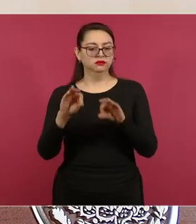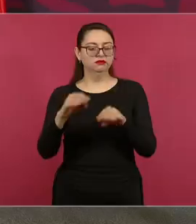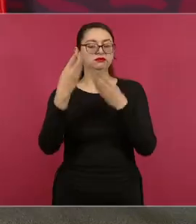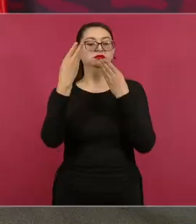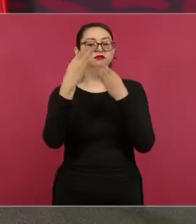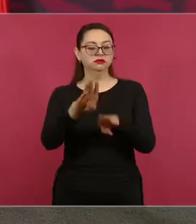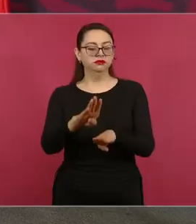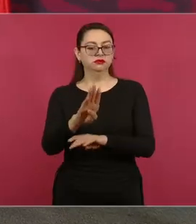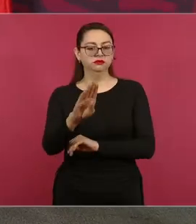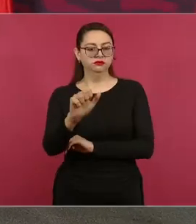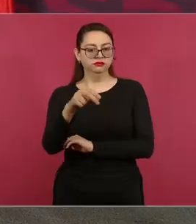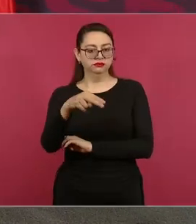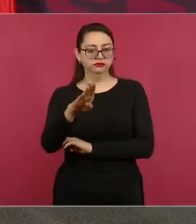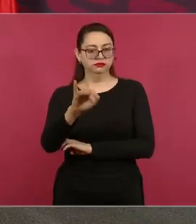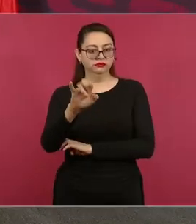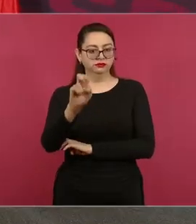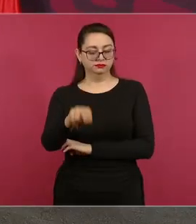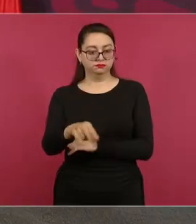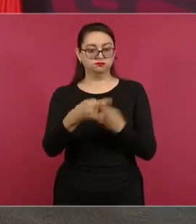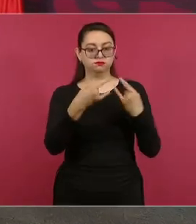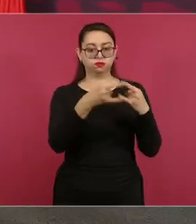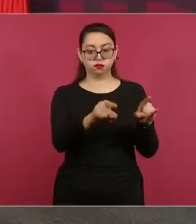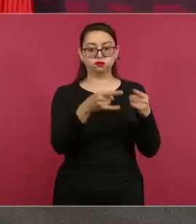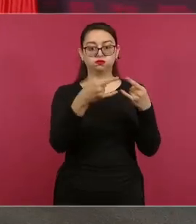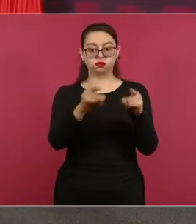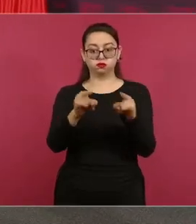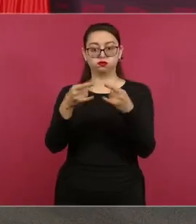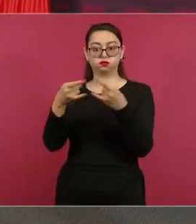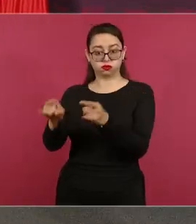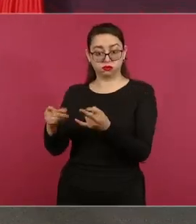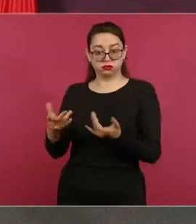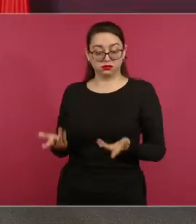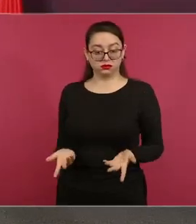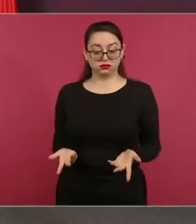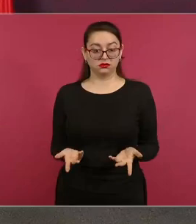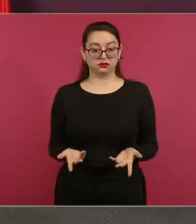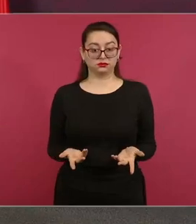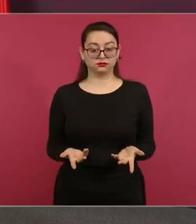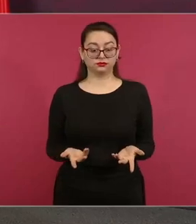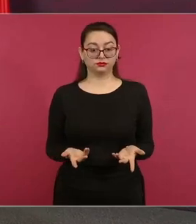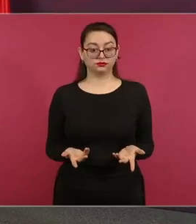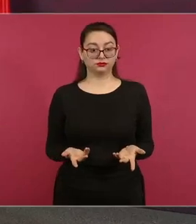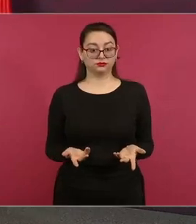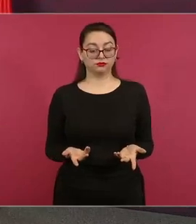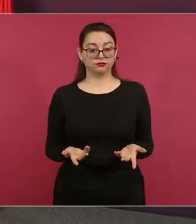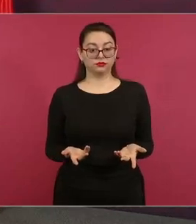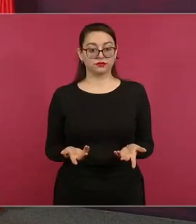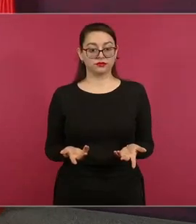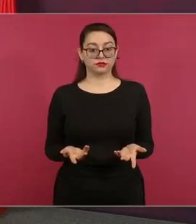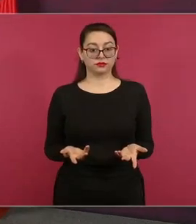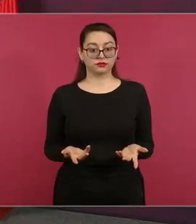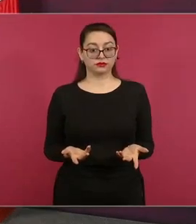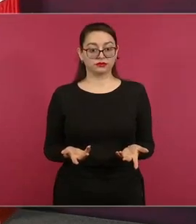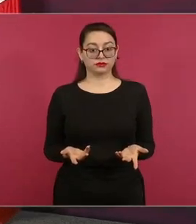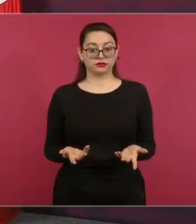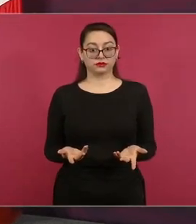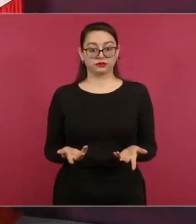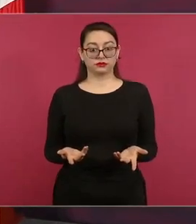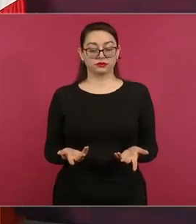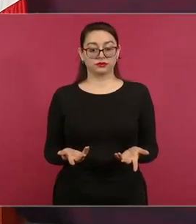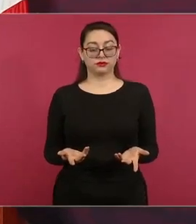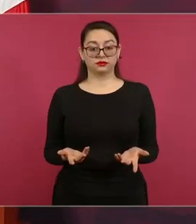Bienestar. Quiere que le ponga cuántas sucursales